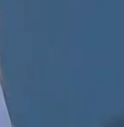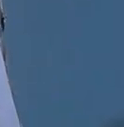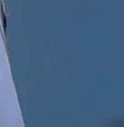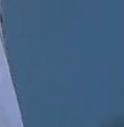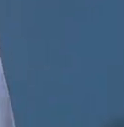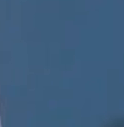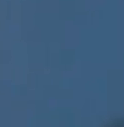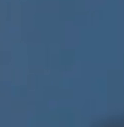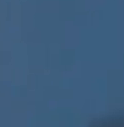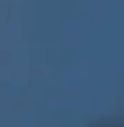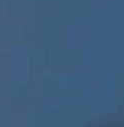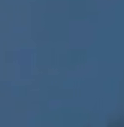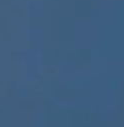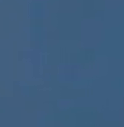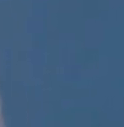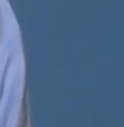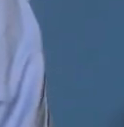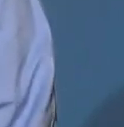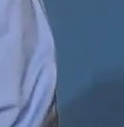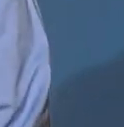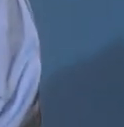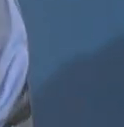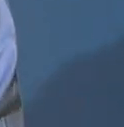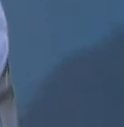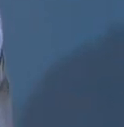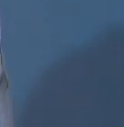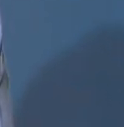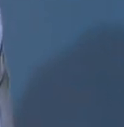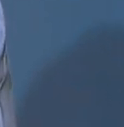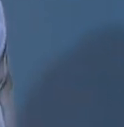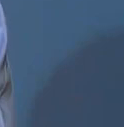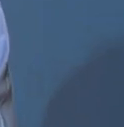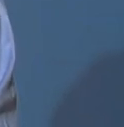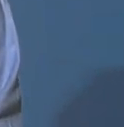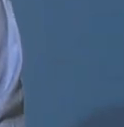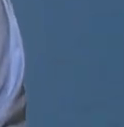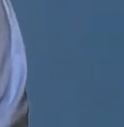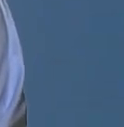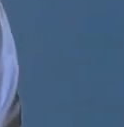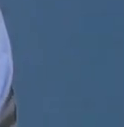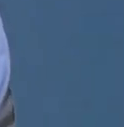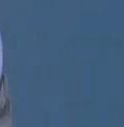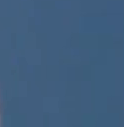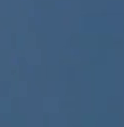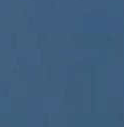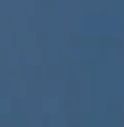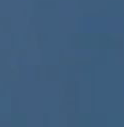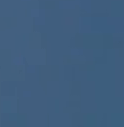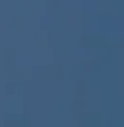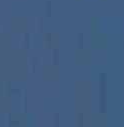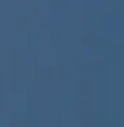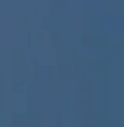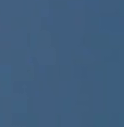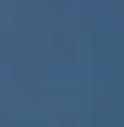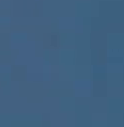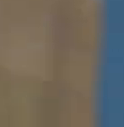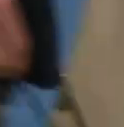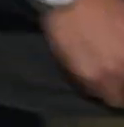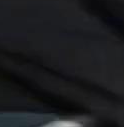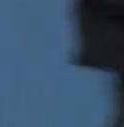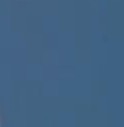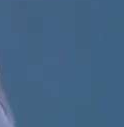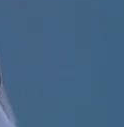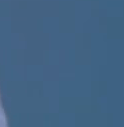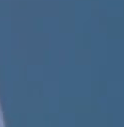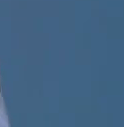a iniciar a quien le va a preguntar entonces tengo el número 7 el número 7 ese es el número de iván mauricio pérez entonces